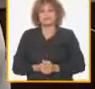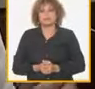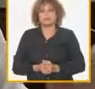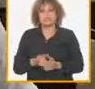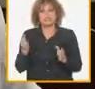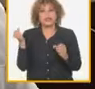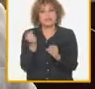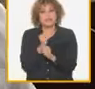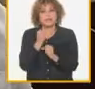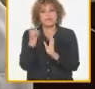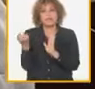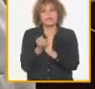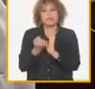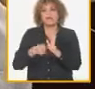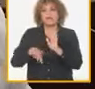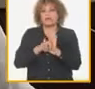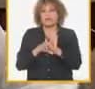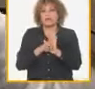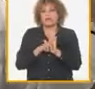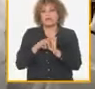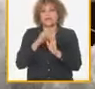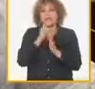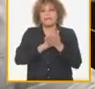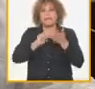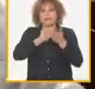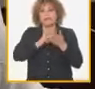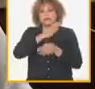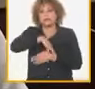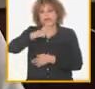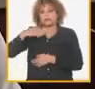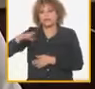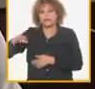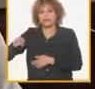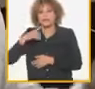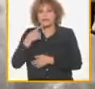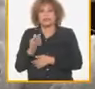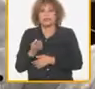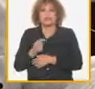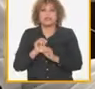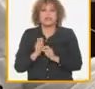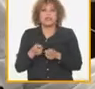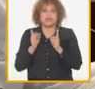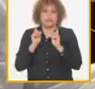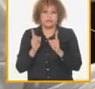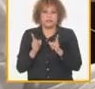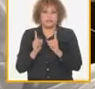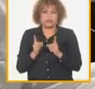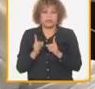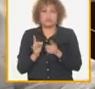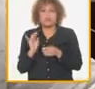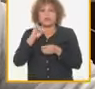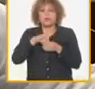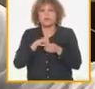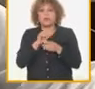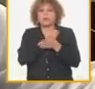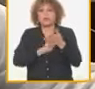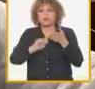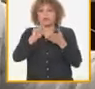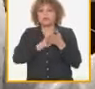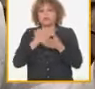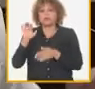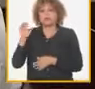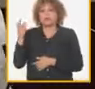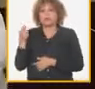turquino hay 54 municipios del plan turquino y la política para la ruralidad que se incorporan en los planes de la economía del 2024